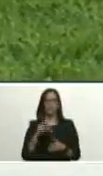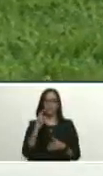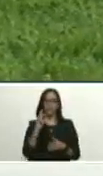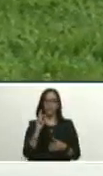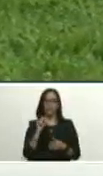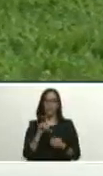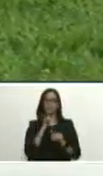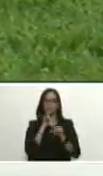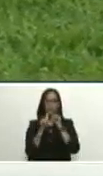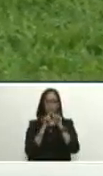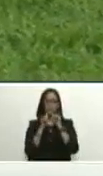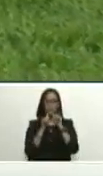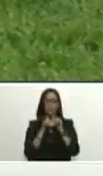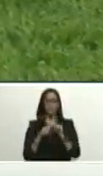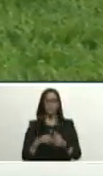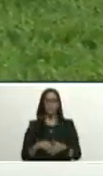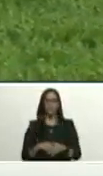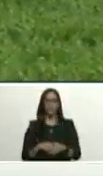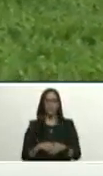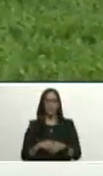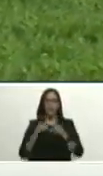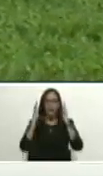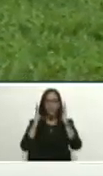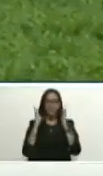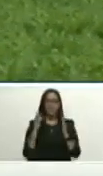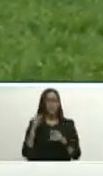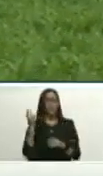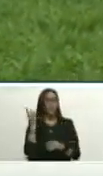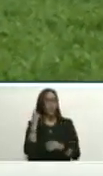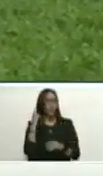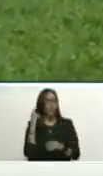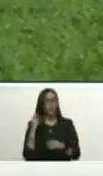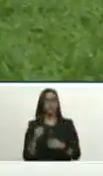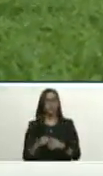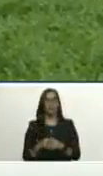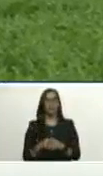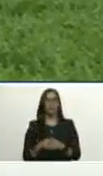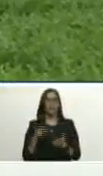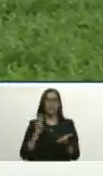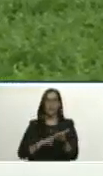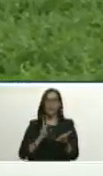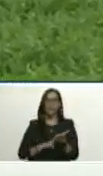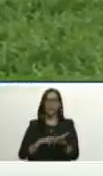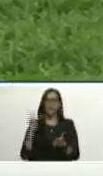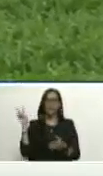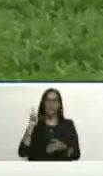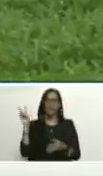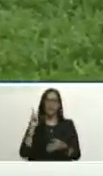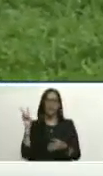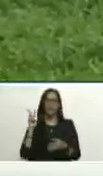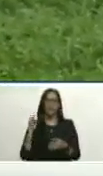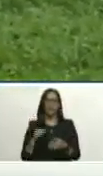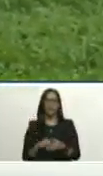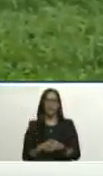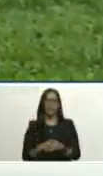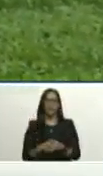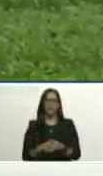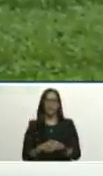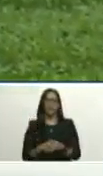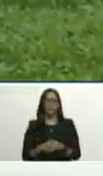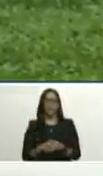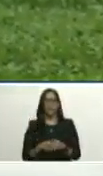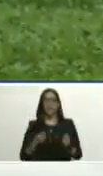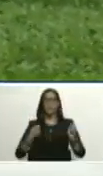dato de la Cepal atención oído esta es la verdad de Venezuela en importaciones